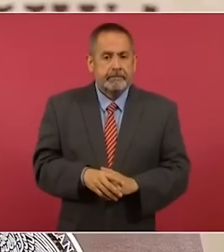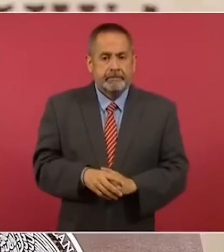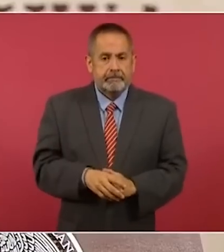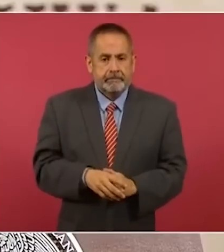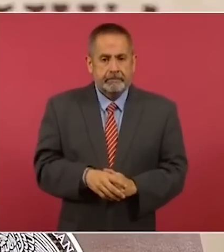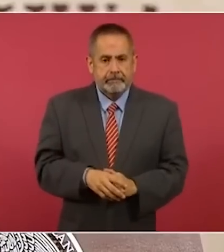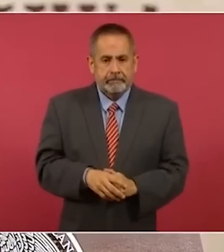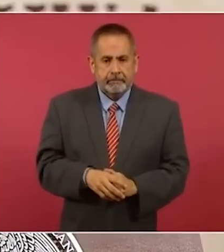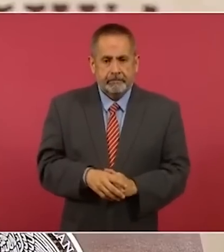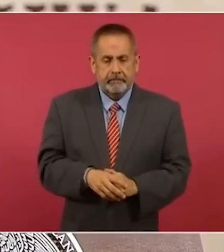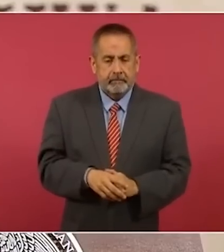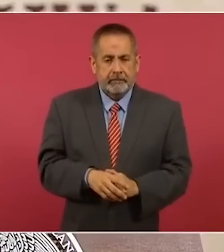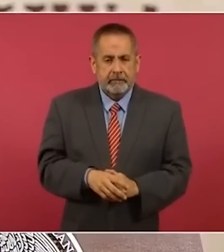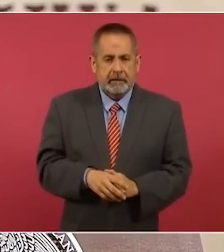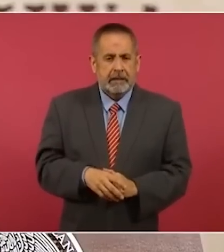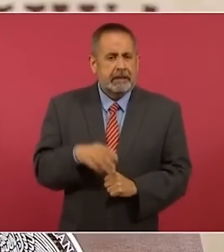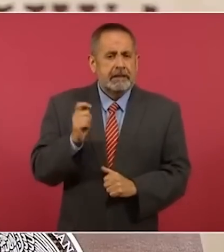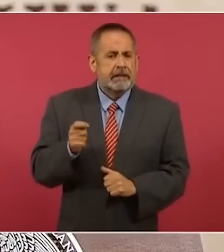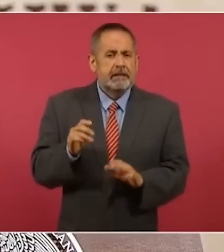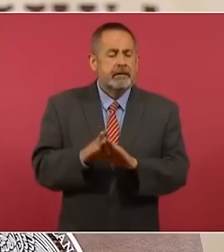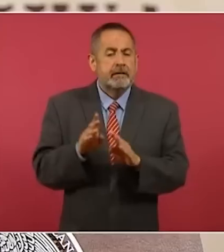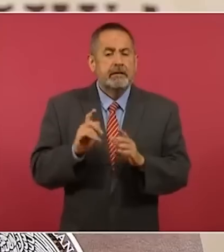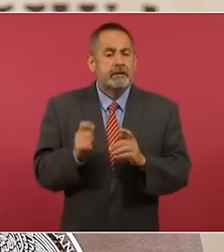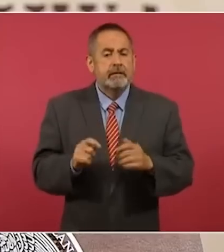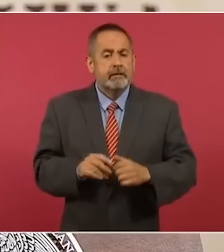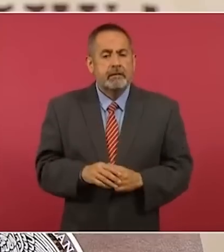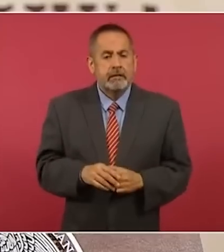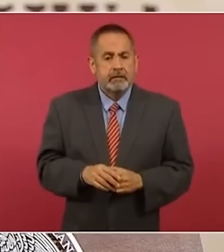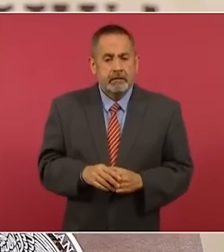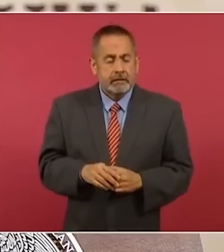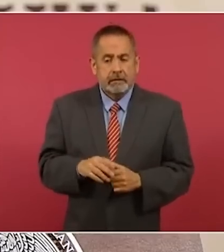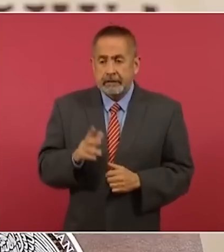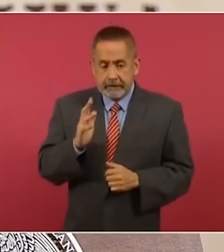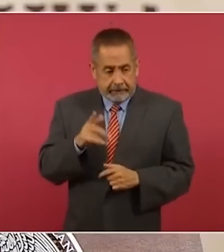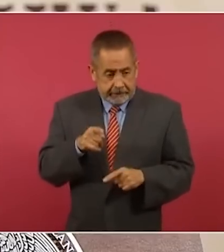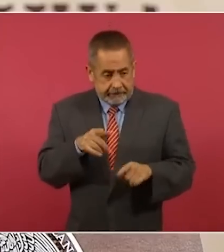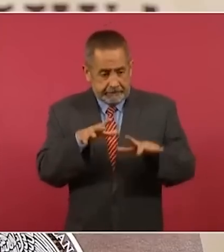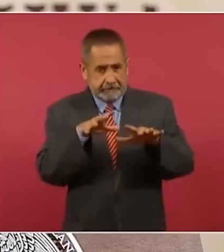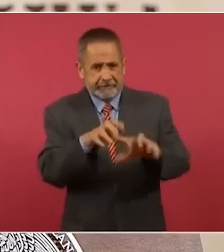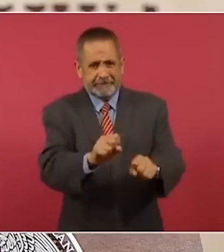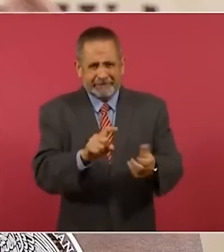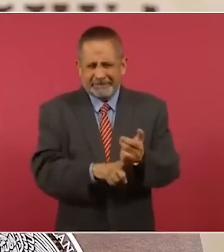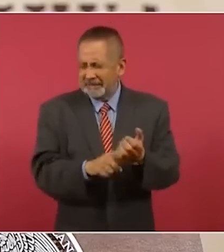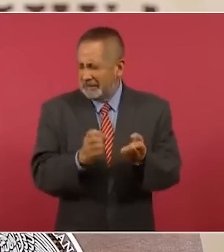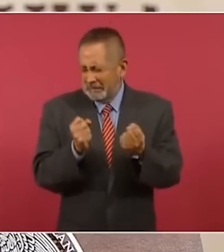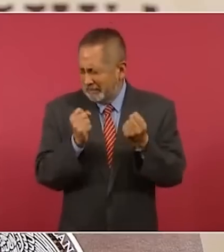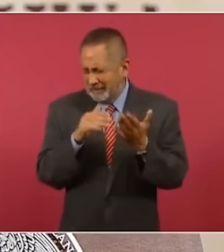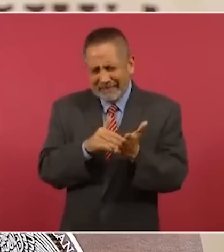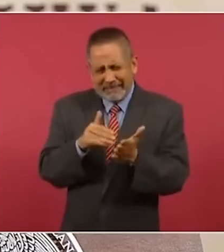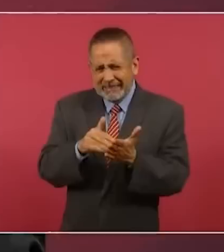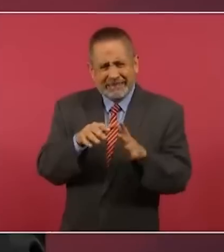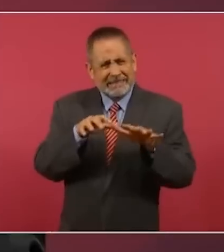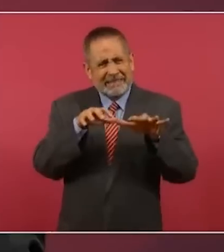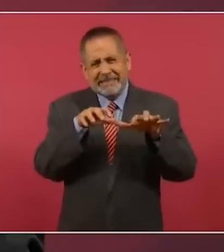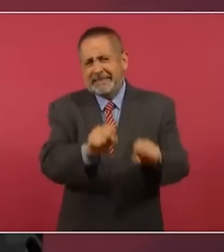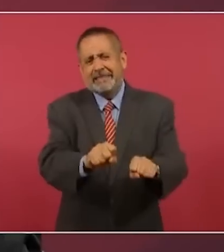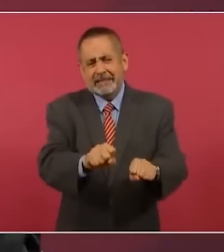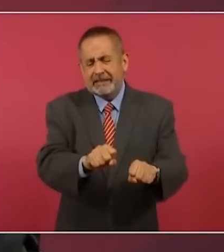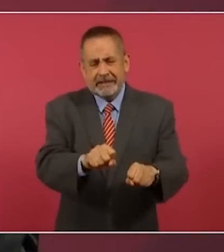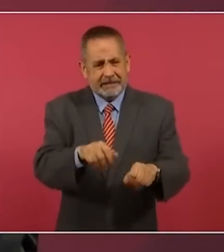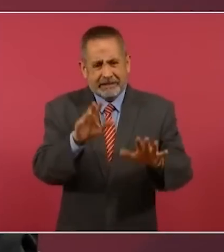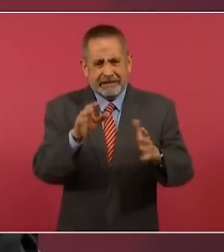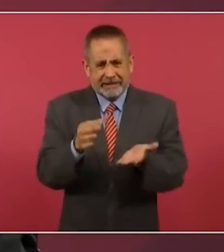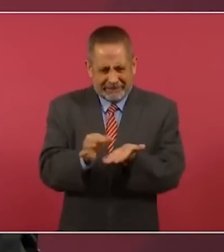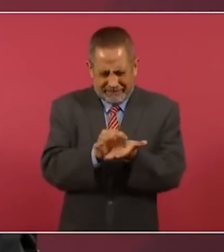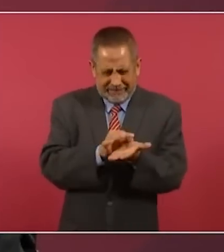en donde se han incautado muchísimas, muchísimas